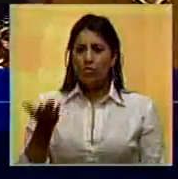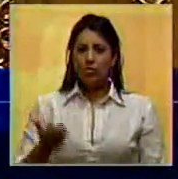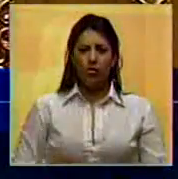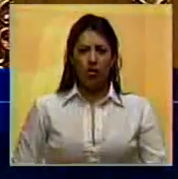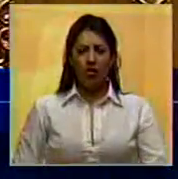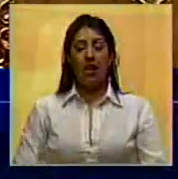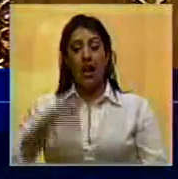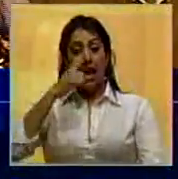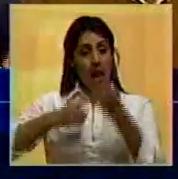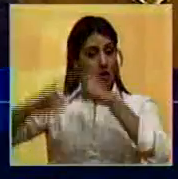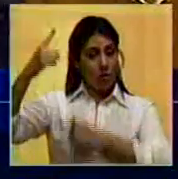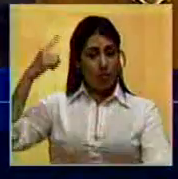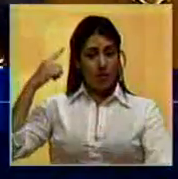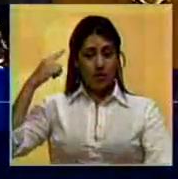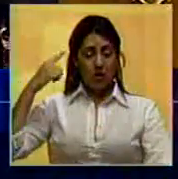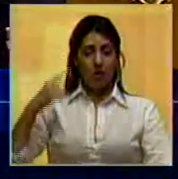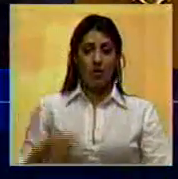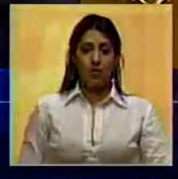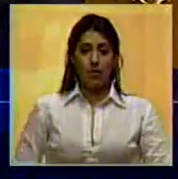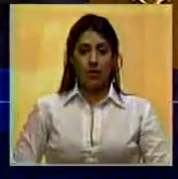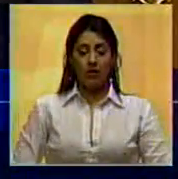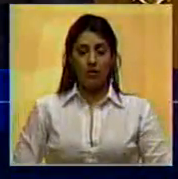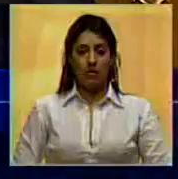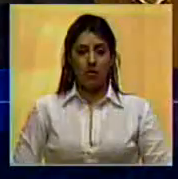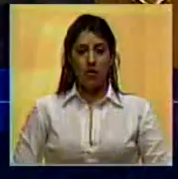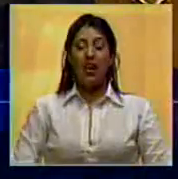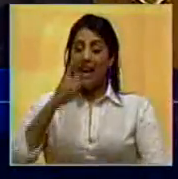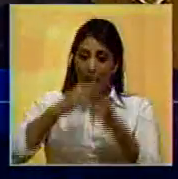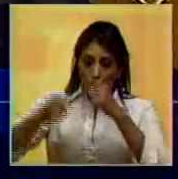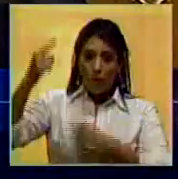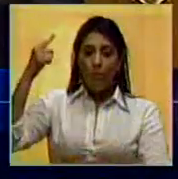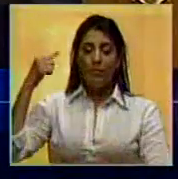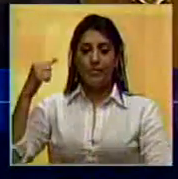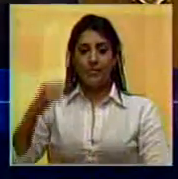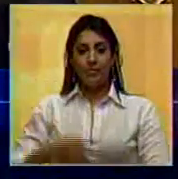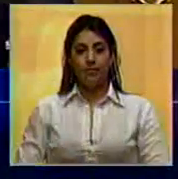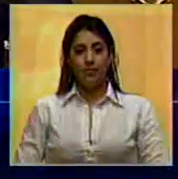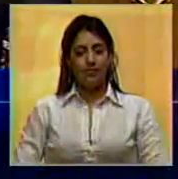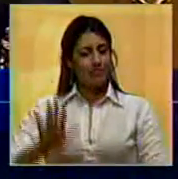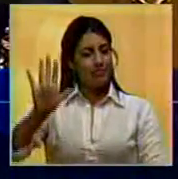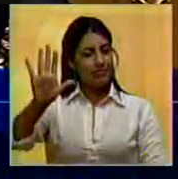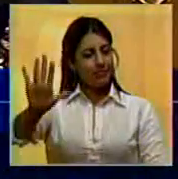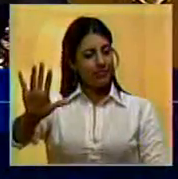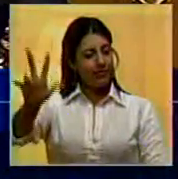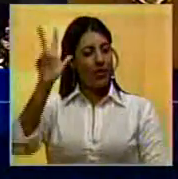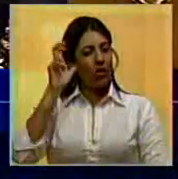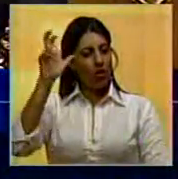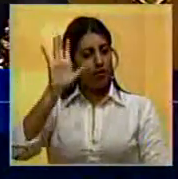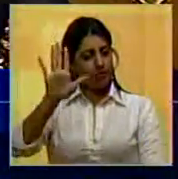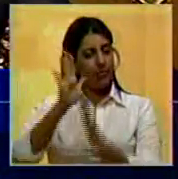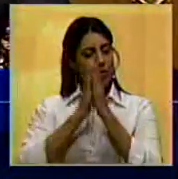el año pasado el año pasado oigan